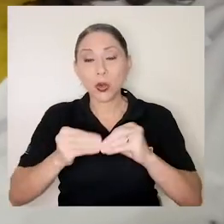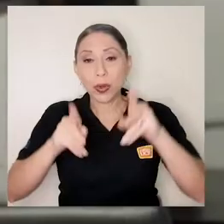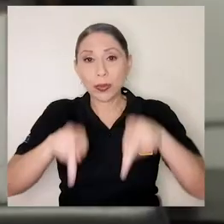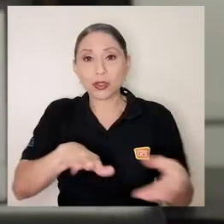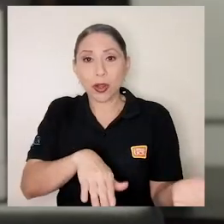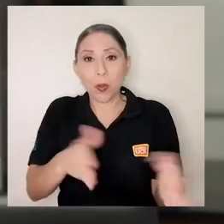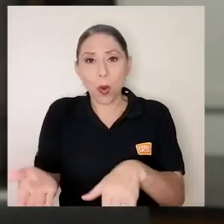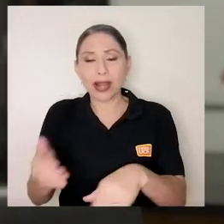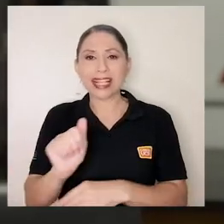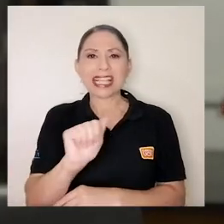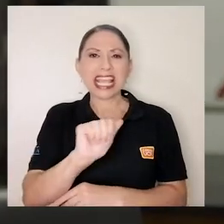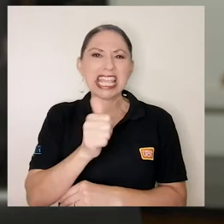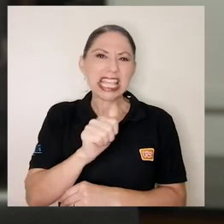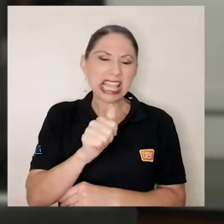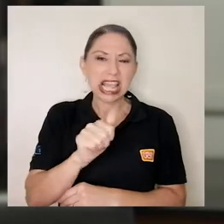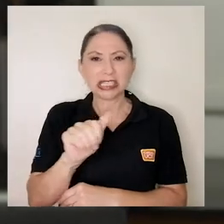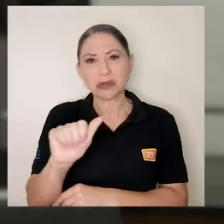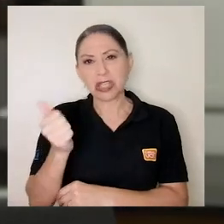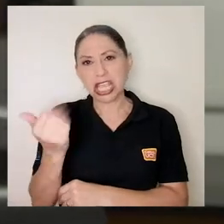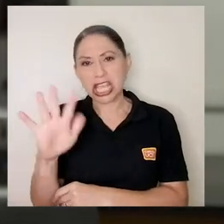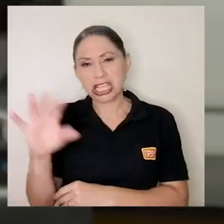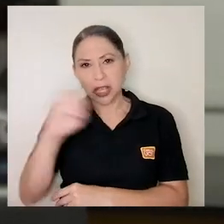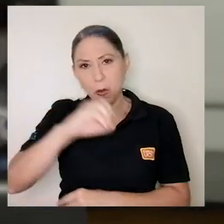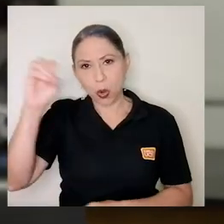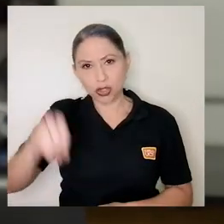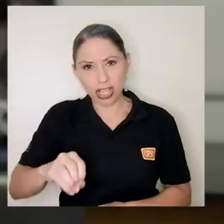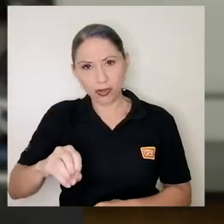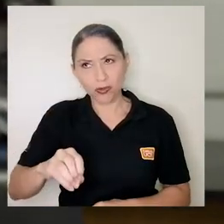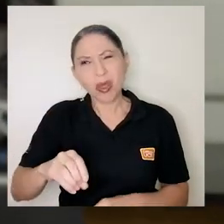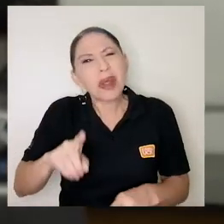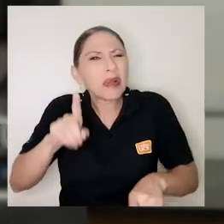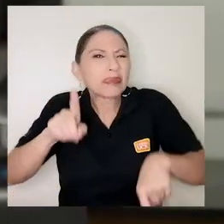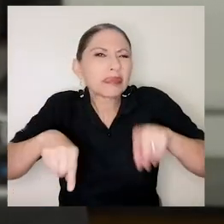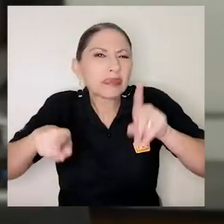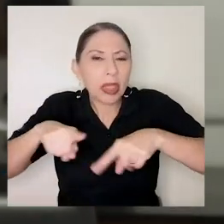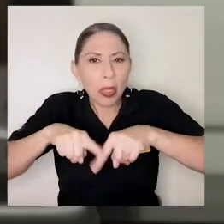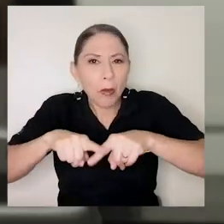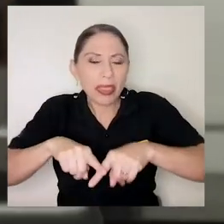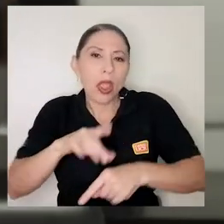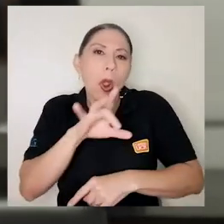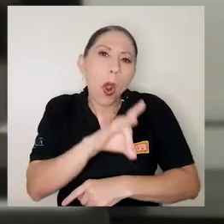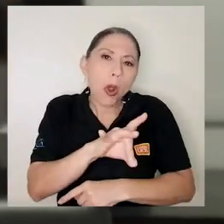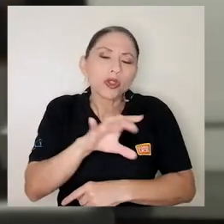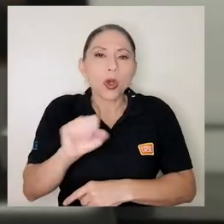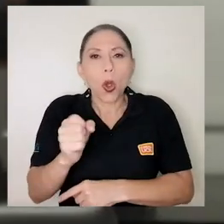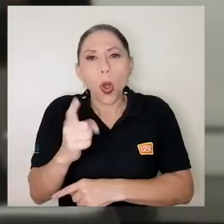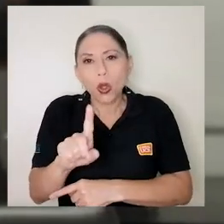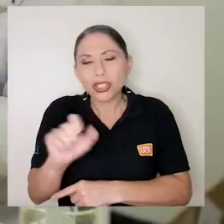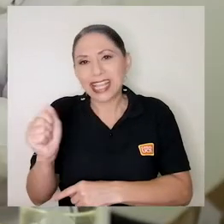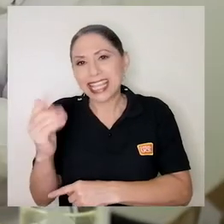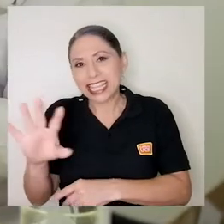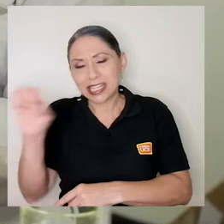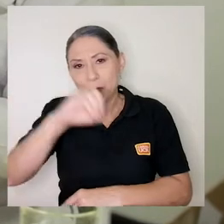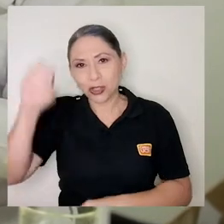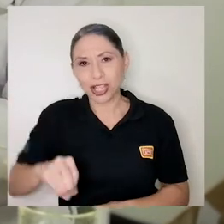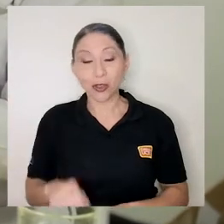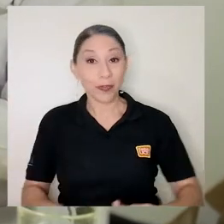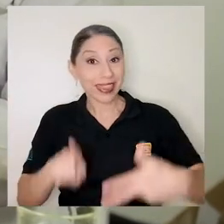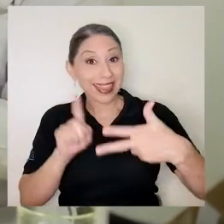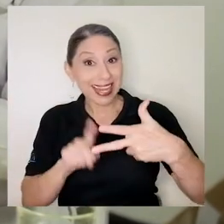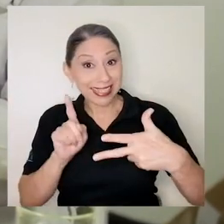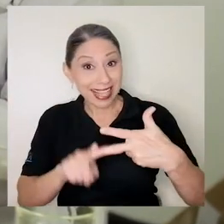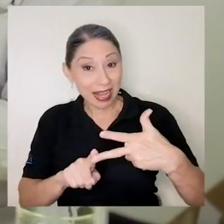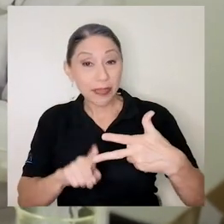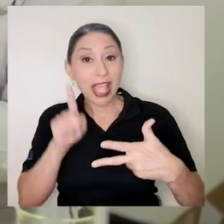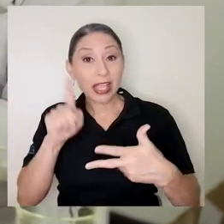15%, un 10% en algunos estudios. Bueno, varía desde el 8, 11, 15%. La tercera opción